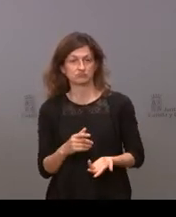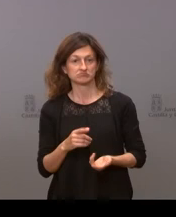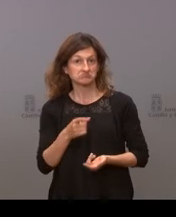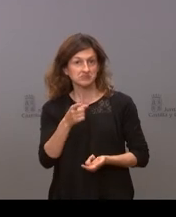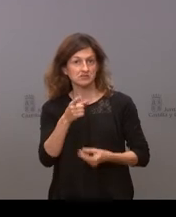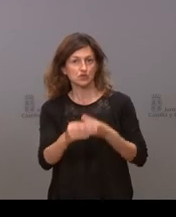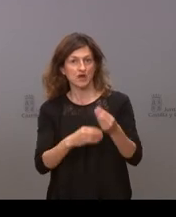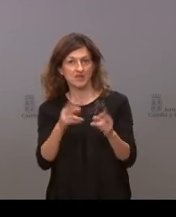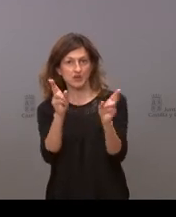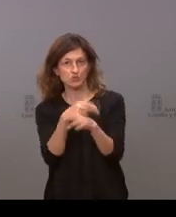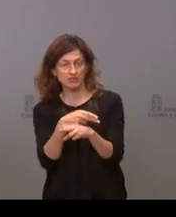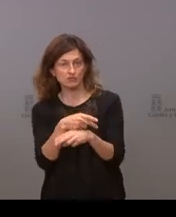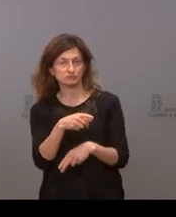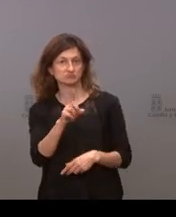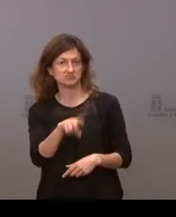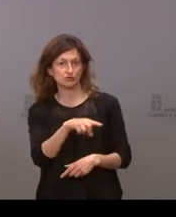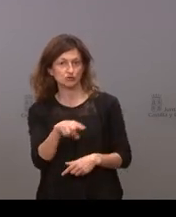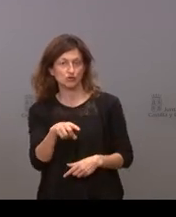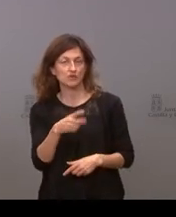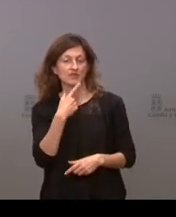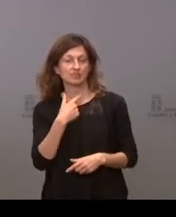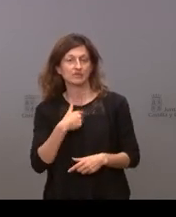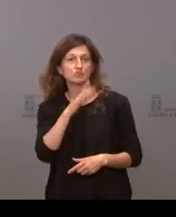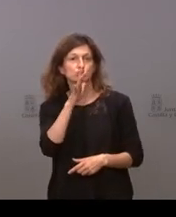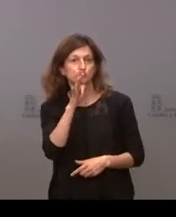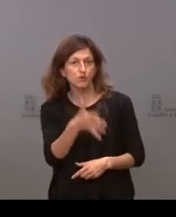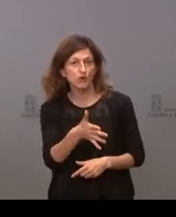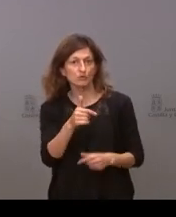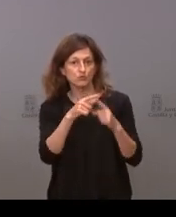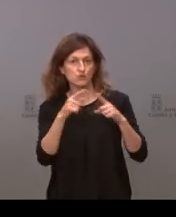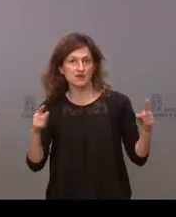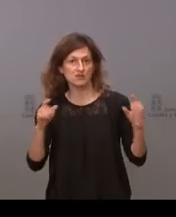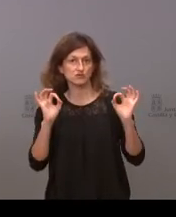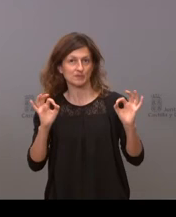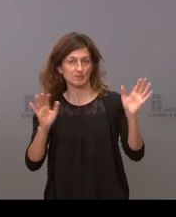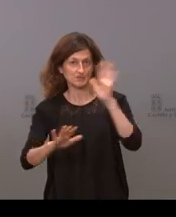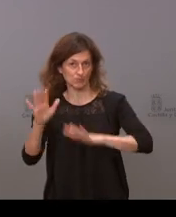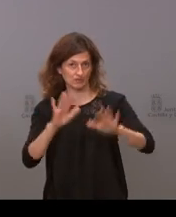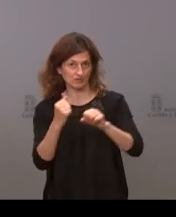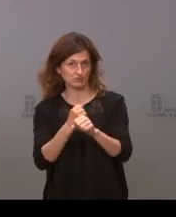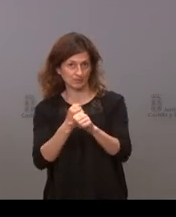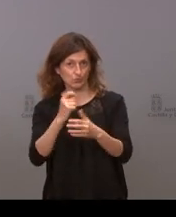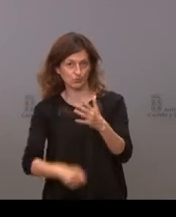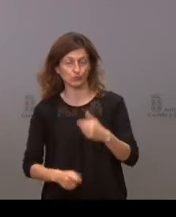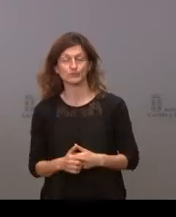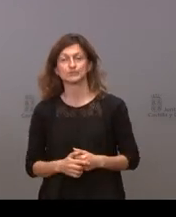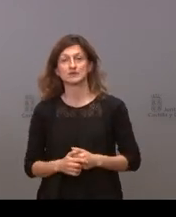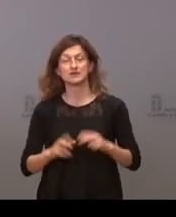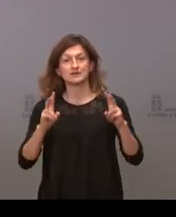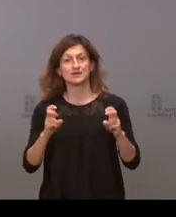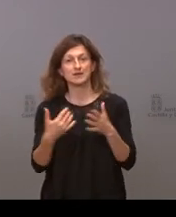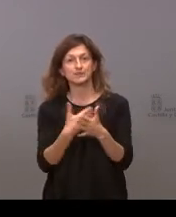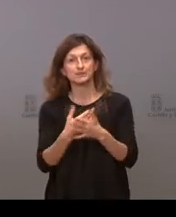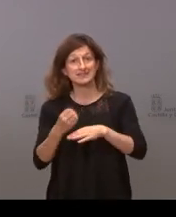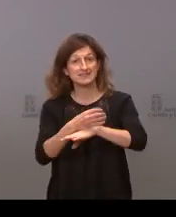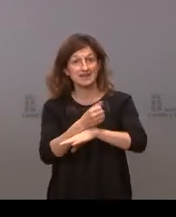va a proceder a esa anulación y si es así pues cuál es el motivo en un año que ha sido especialmente complicado y por último una aclaración en cuanto a los AVANT